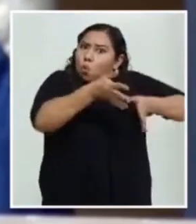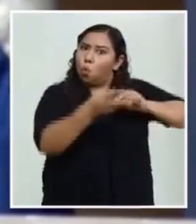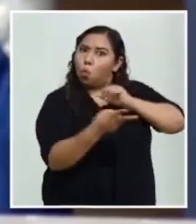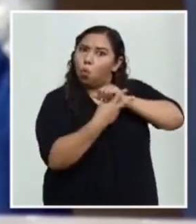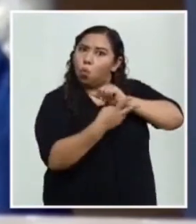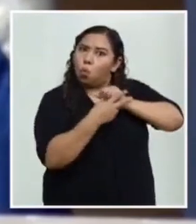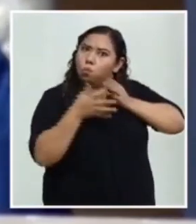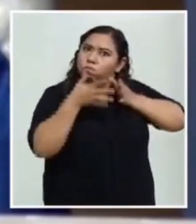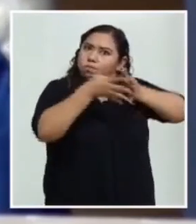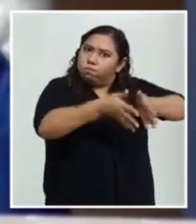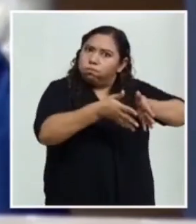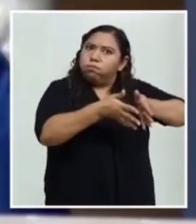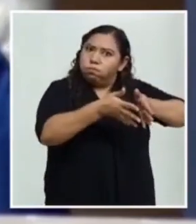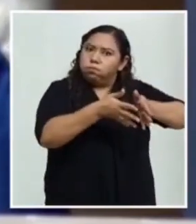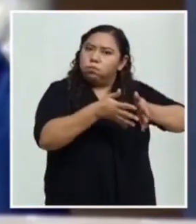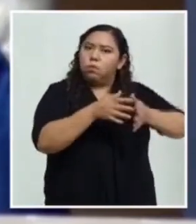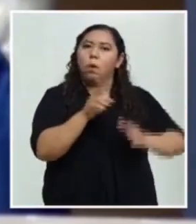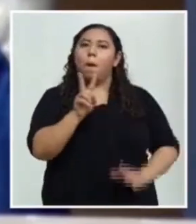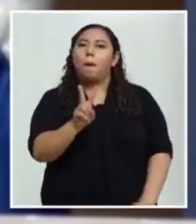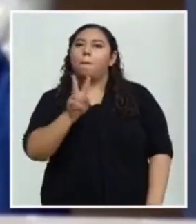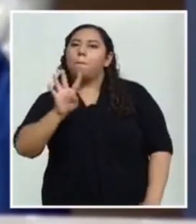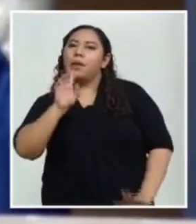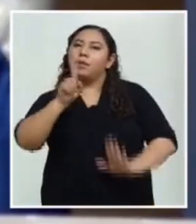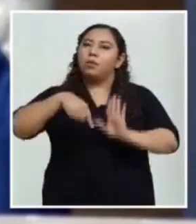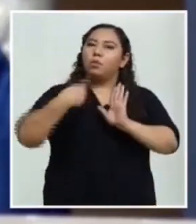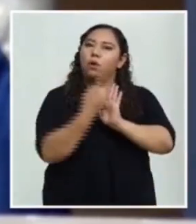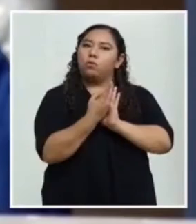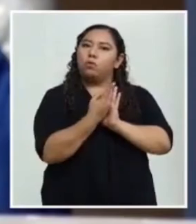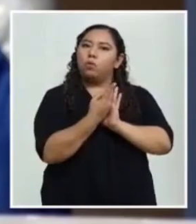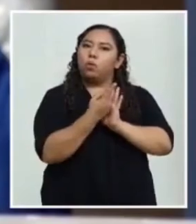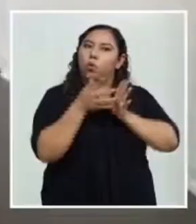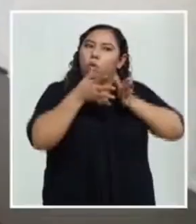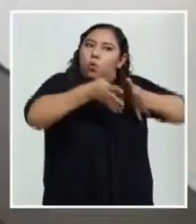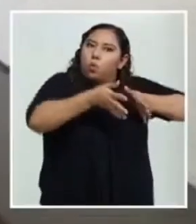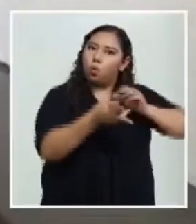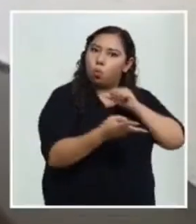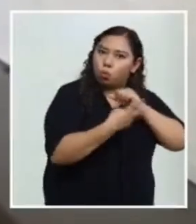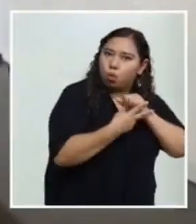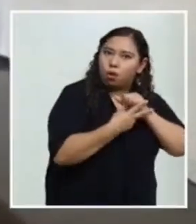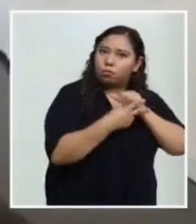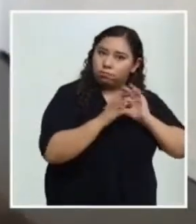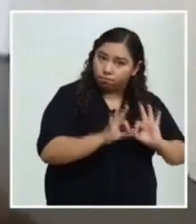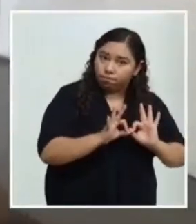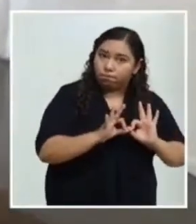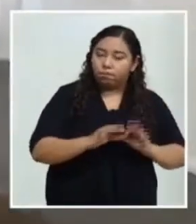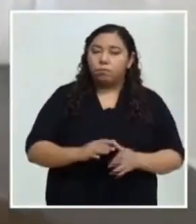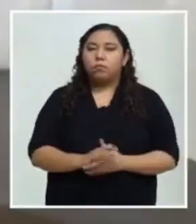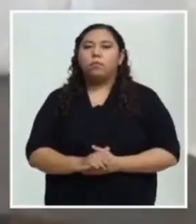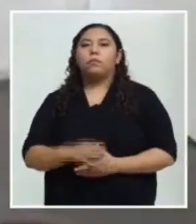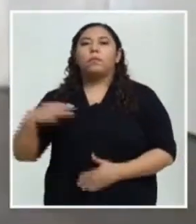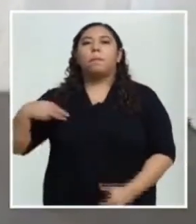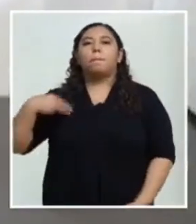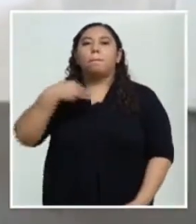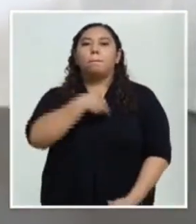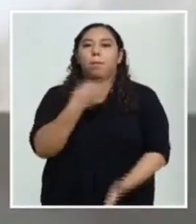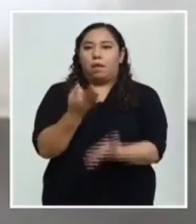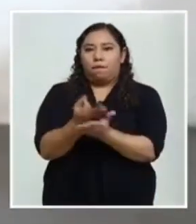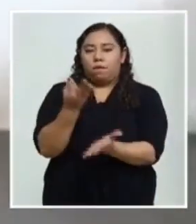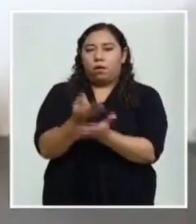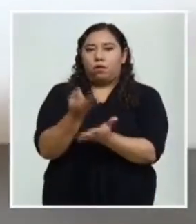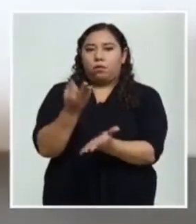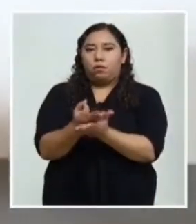vacuna va a estar conservada por veinticuatro horas de manera adecuada. La Secretaría de Finanzas ha venido